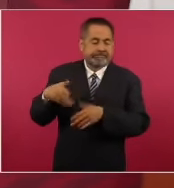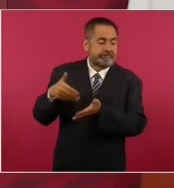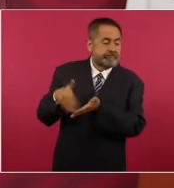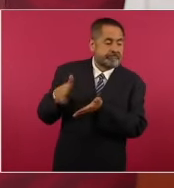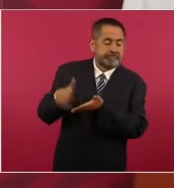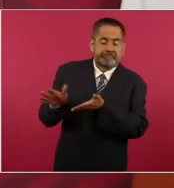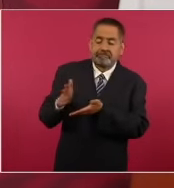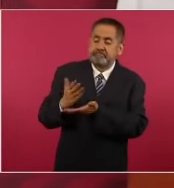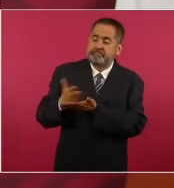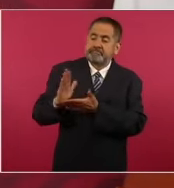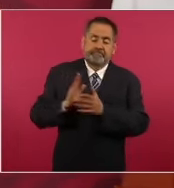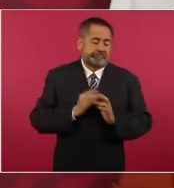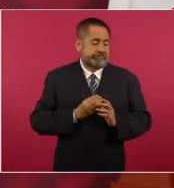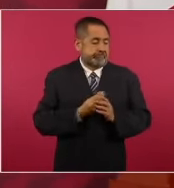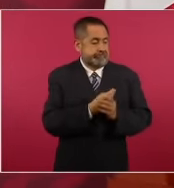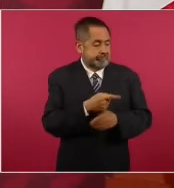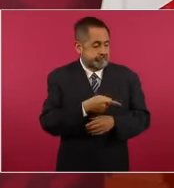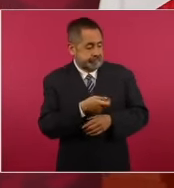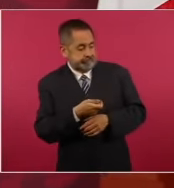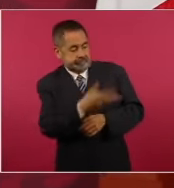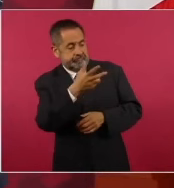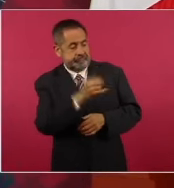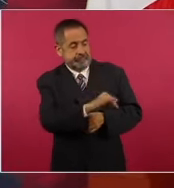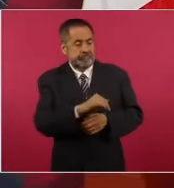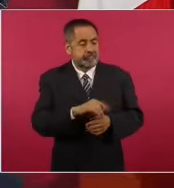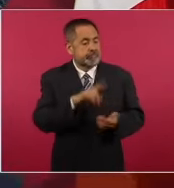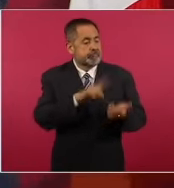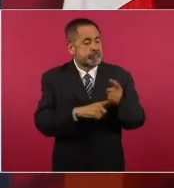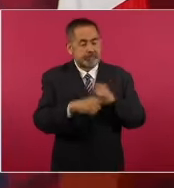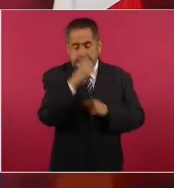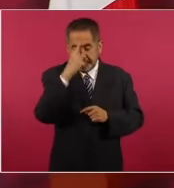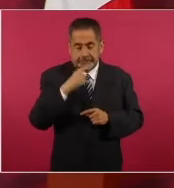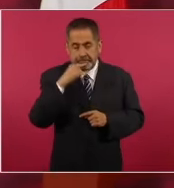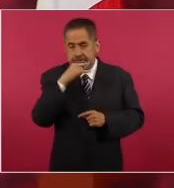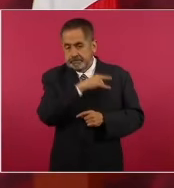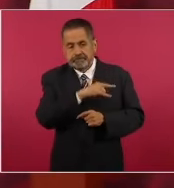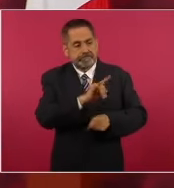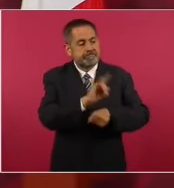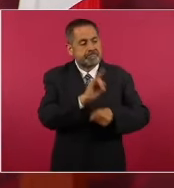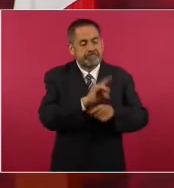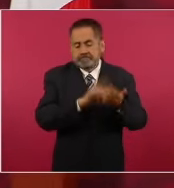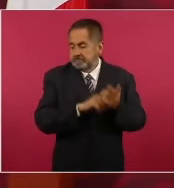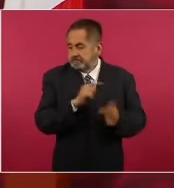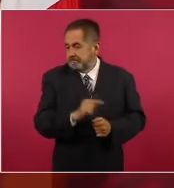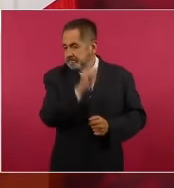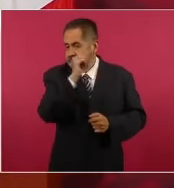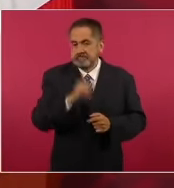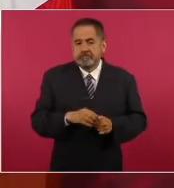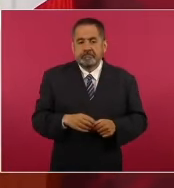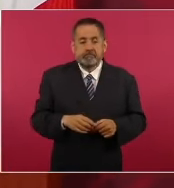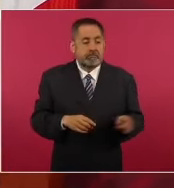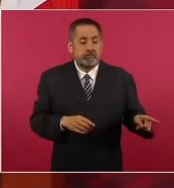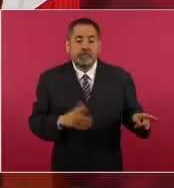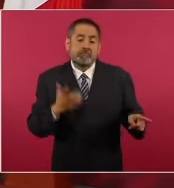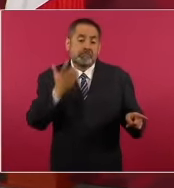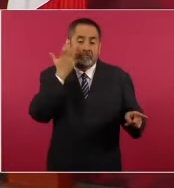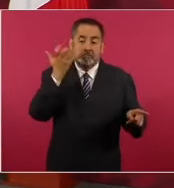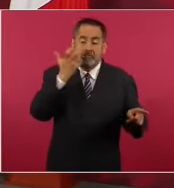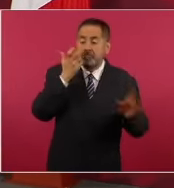de que son simuladores, que se hacían pasar